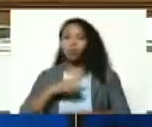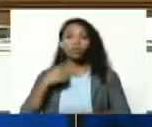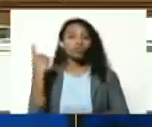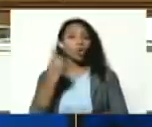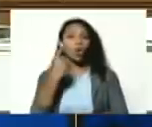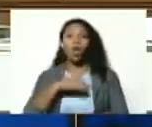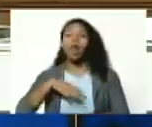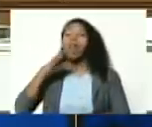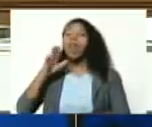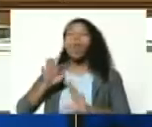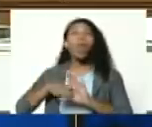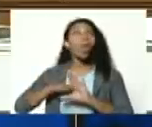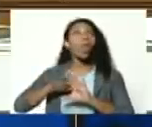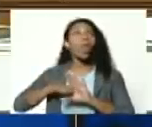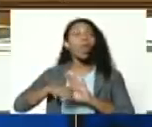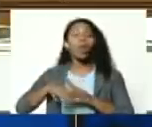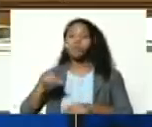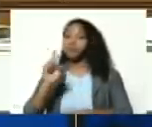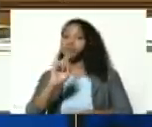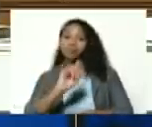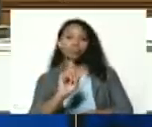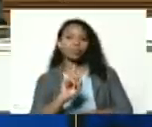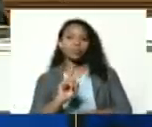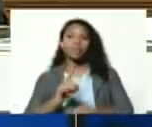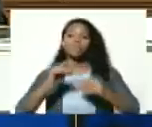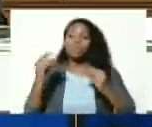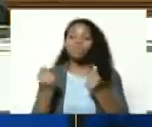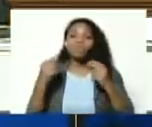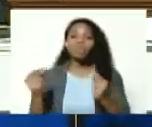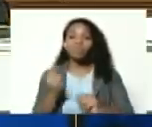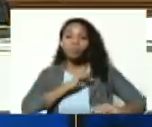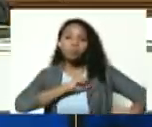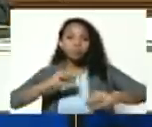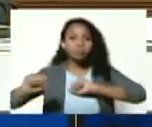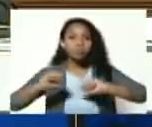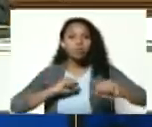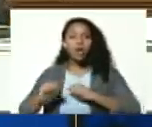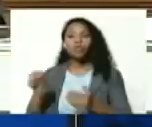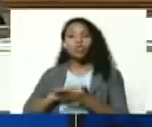hablar es necesario actuar y lograr resultados